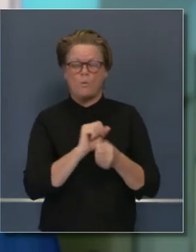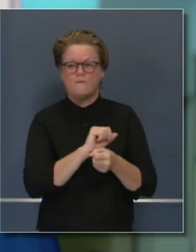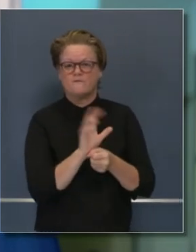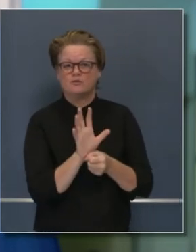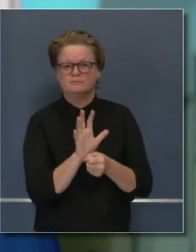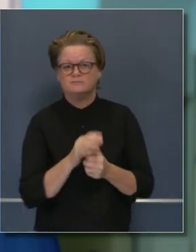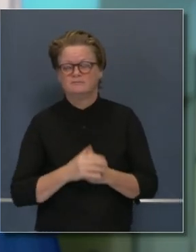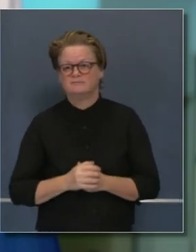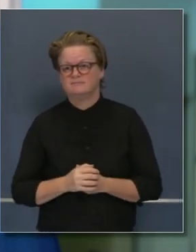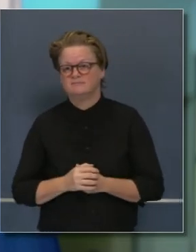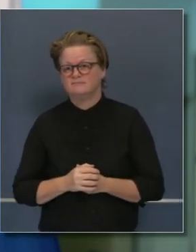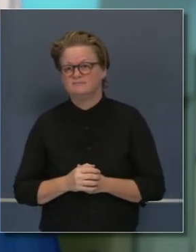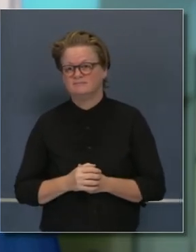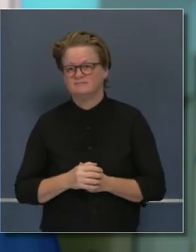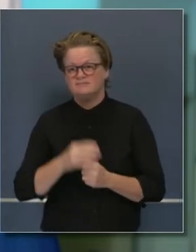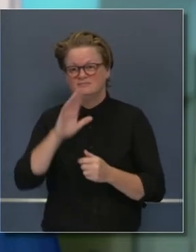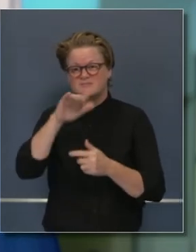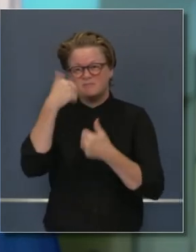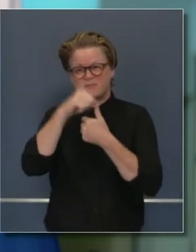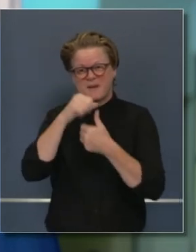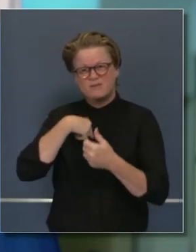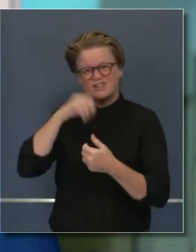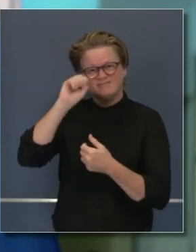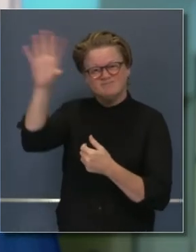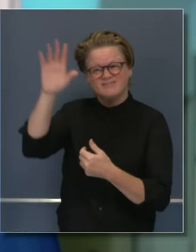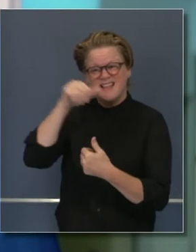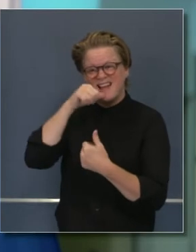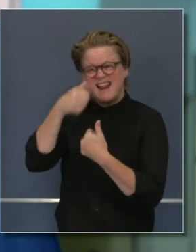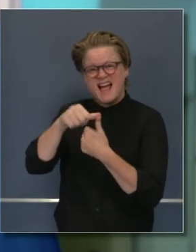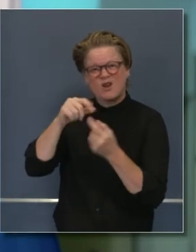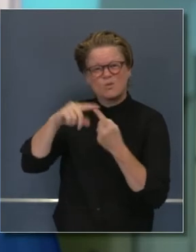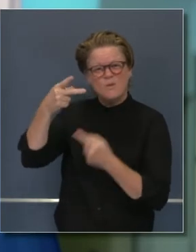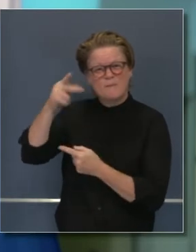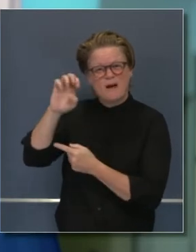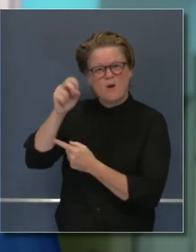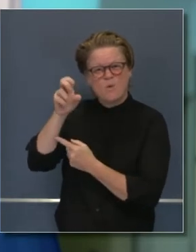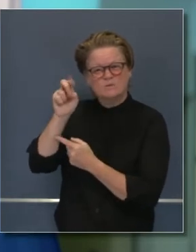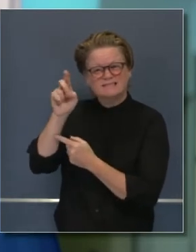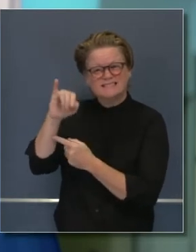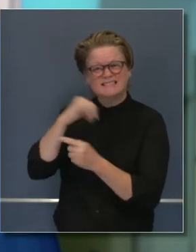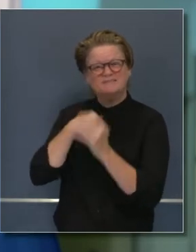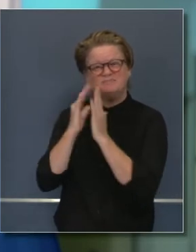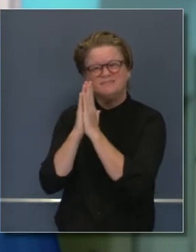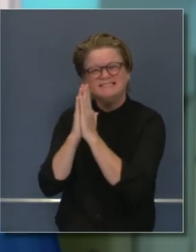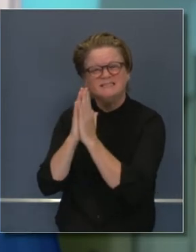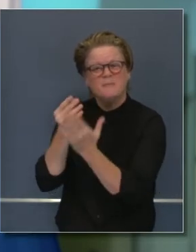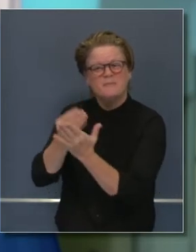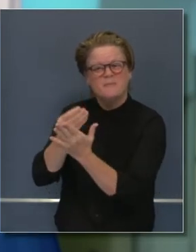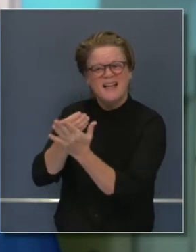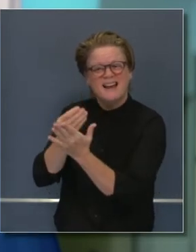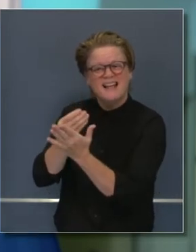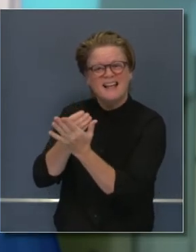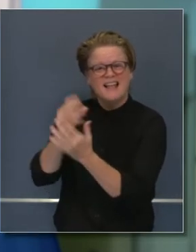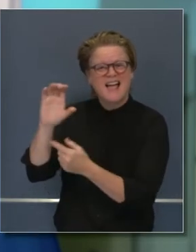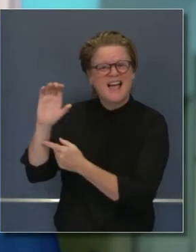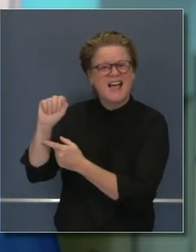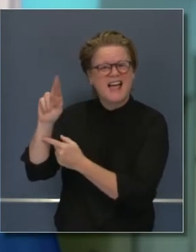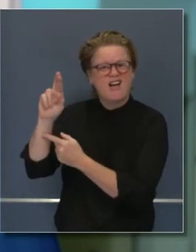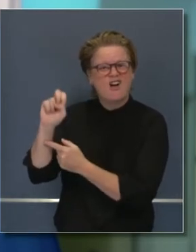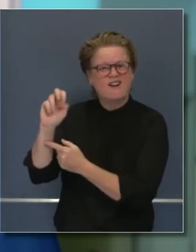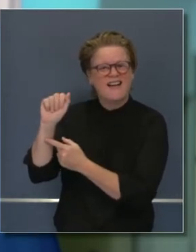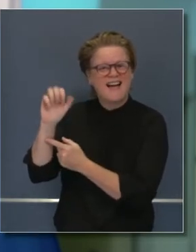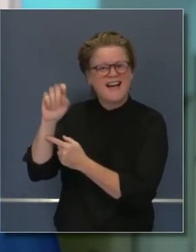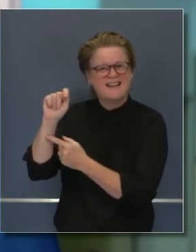hace algunos meses, este estado fue el primero que envió una carta a Pelosi pidiendo 3 mil millones de dólares.